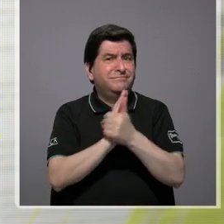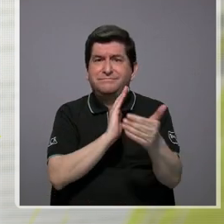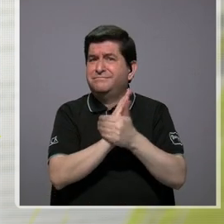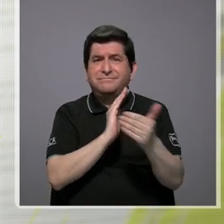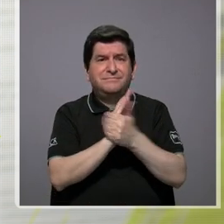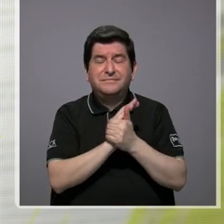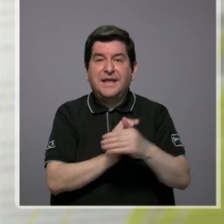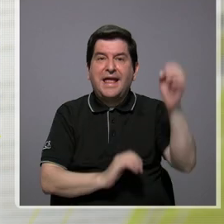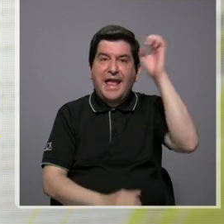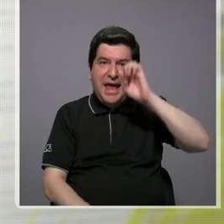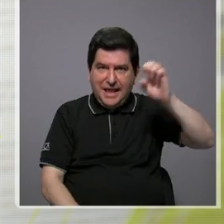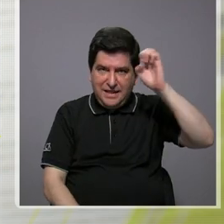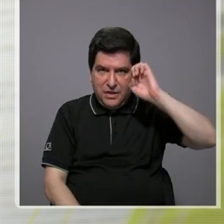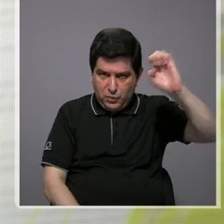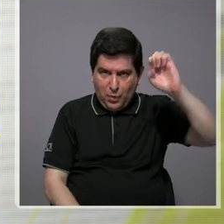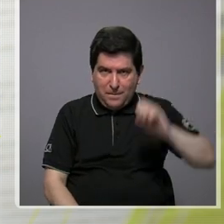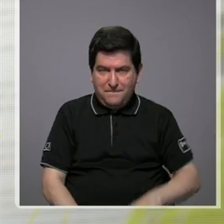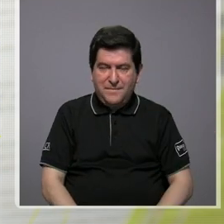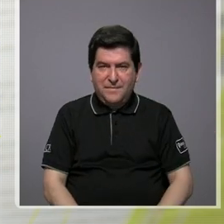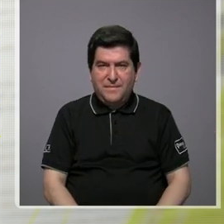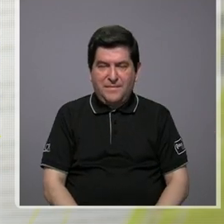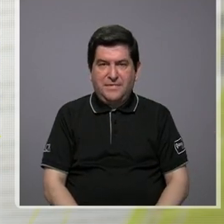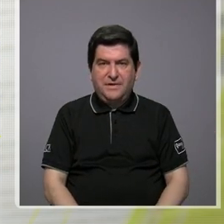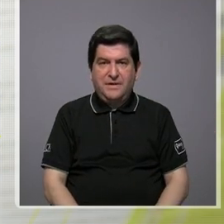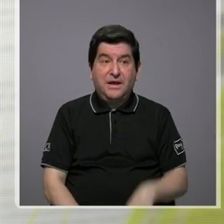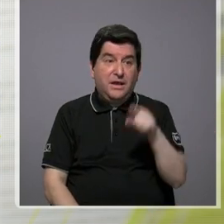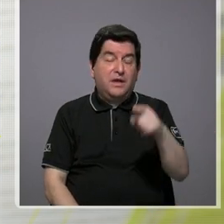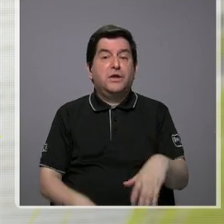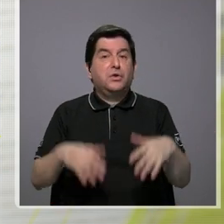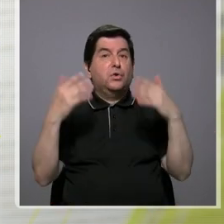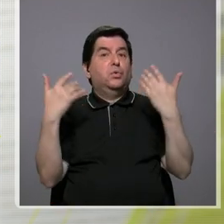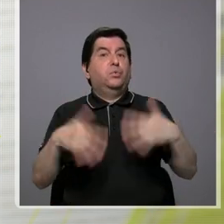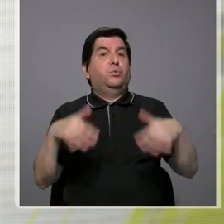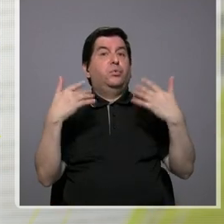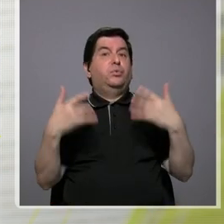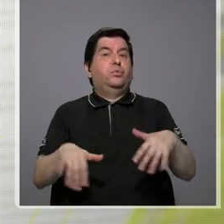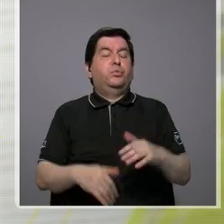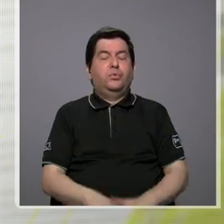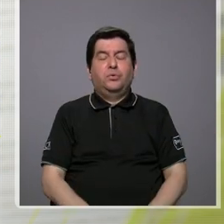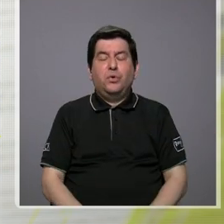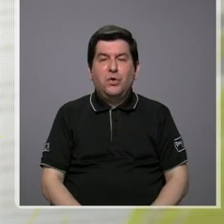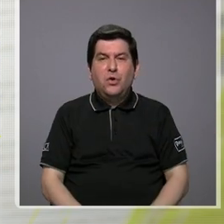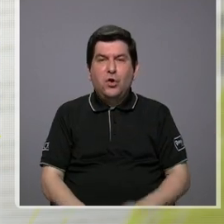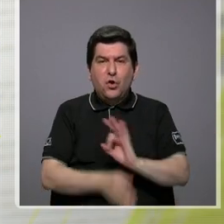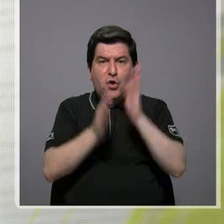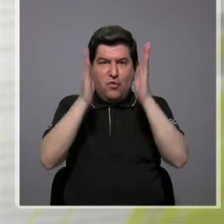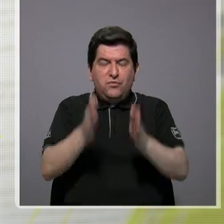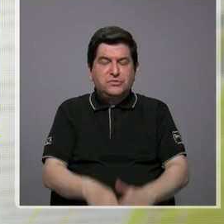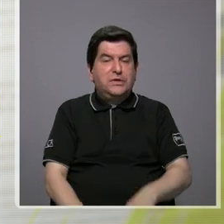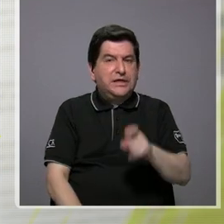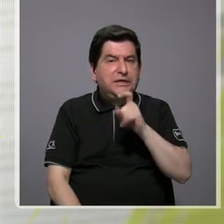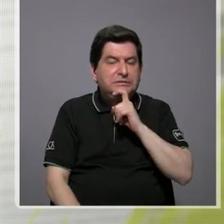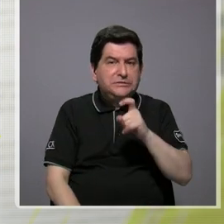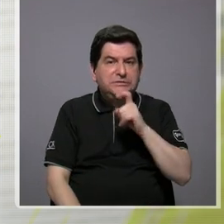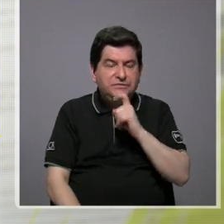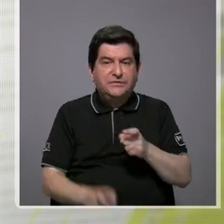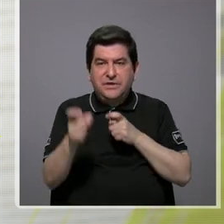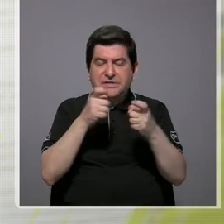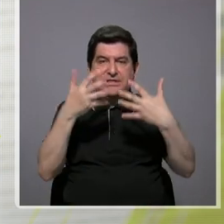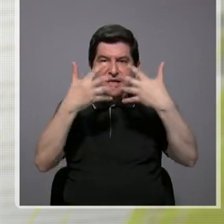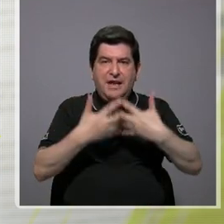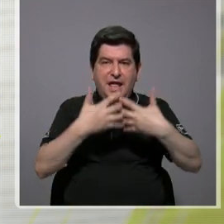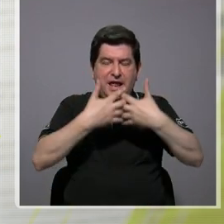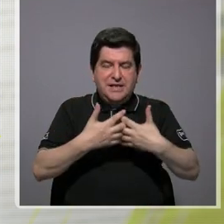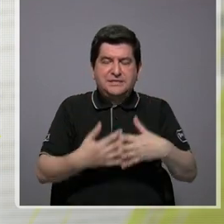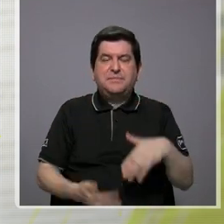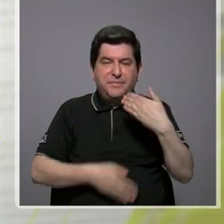en Europa, como decimos, sudan tacacos los funcionarios, para poder controlar a las empresas